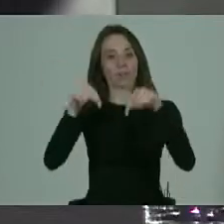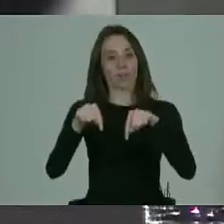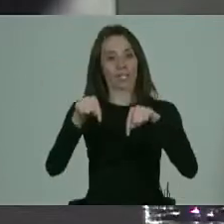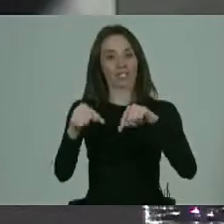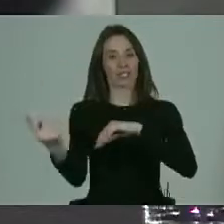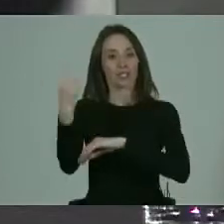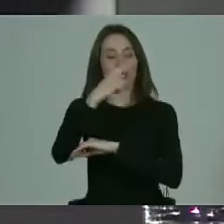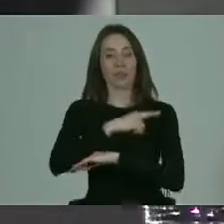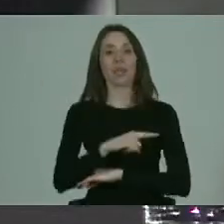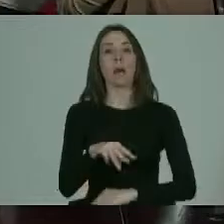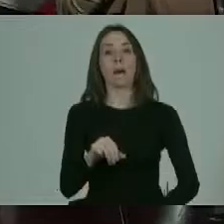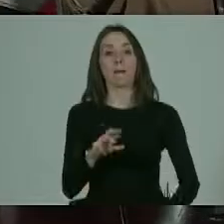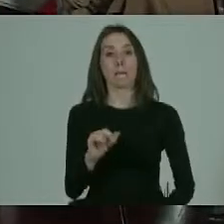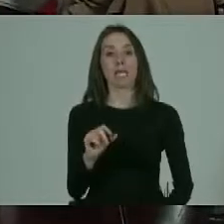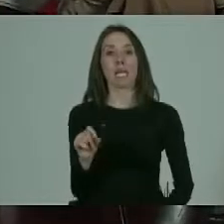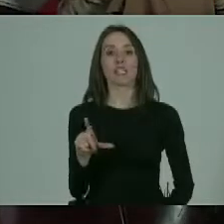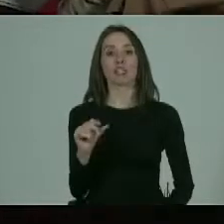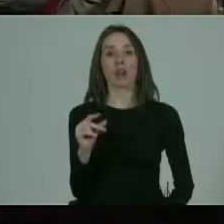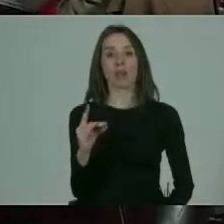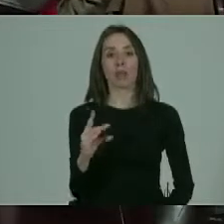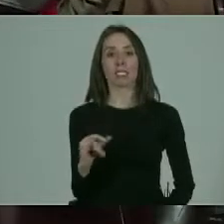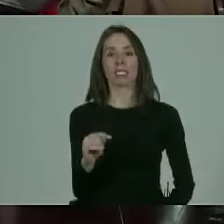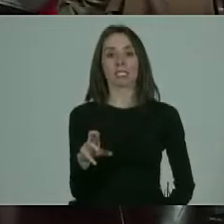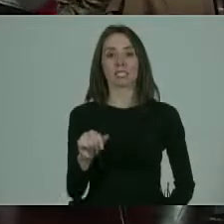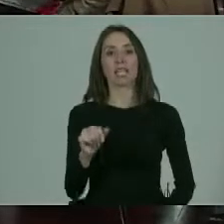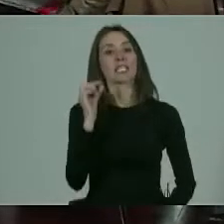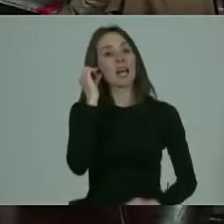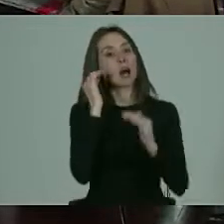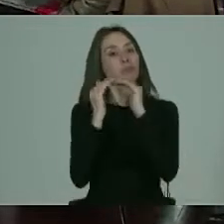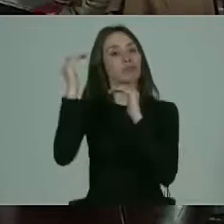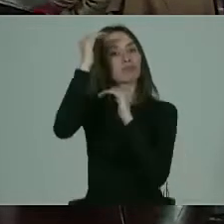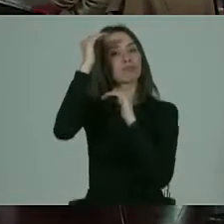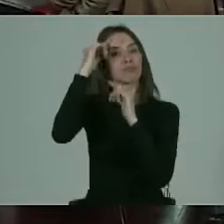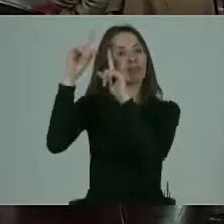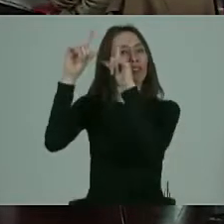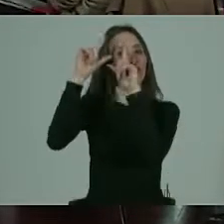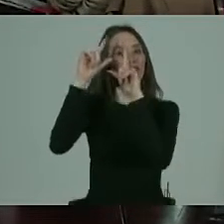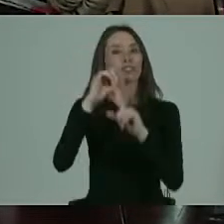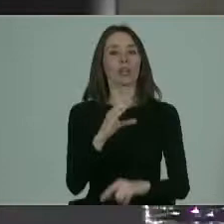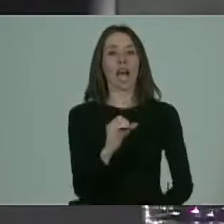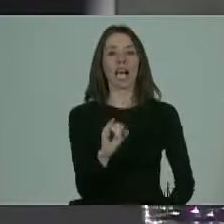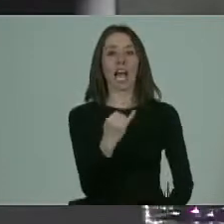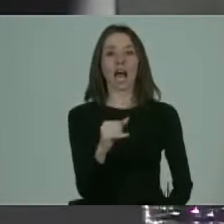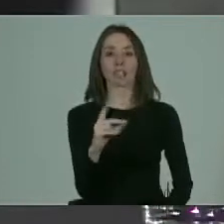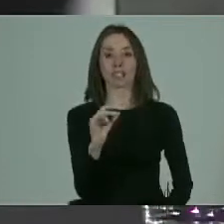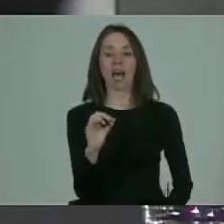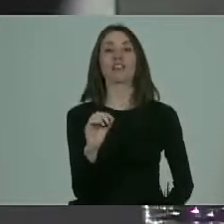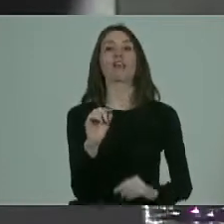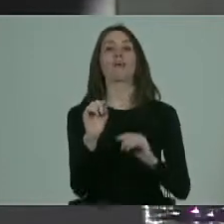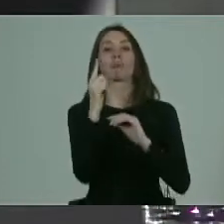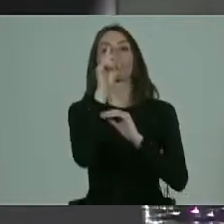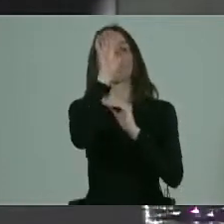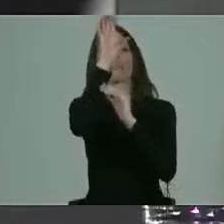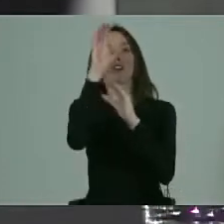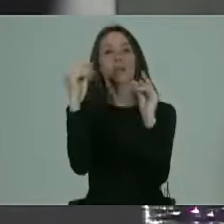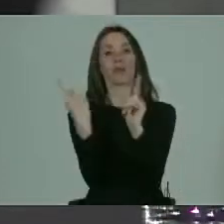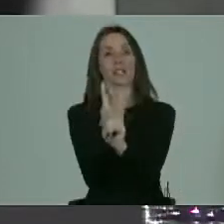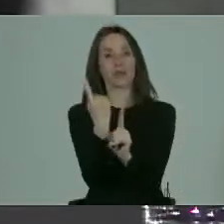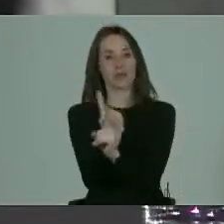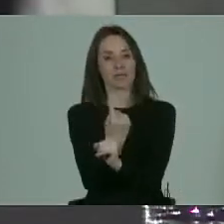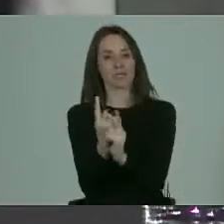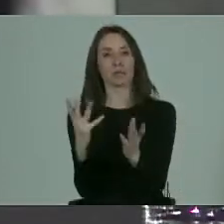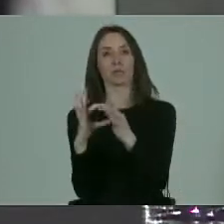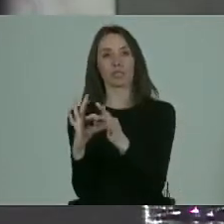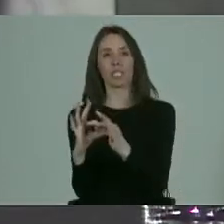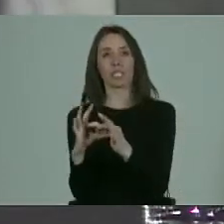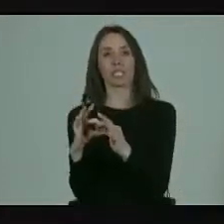y por supuesto a María Soledad Cisternas y la doctora María Casado, quienes fueron parte de la primera jornada de este conversatorio. Así que muchísimas gracias